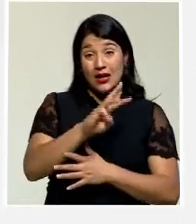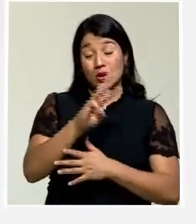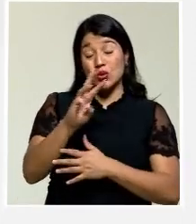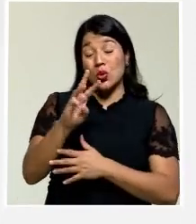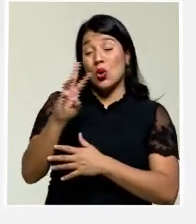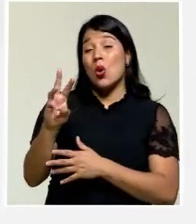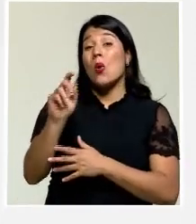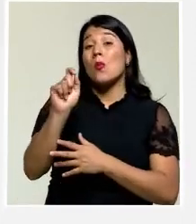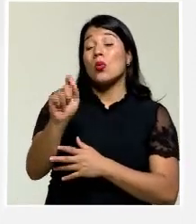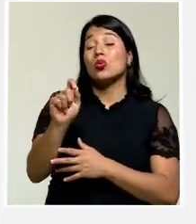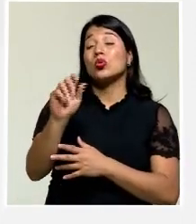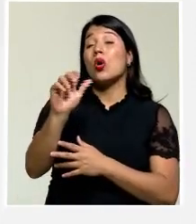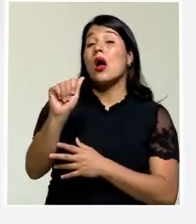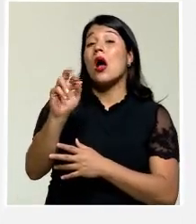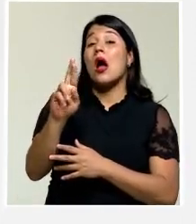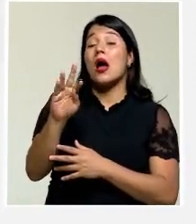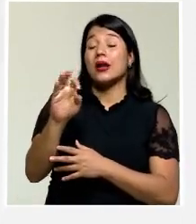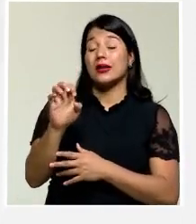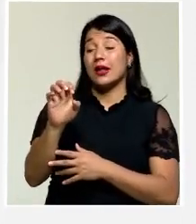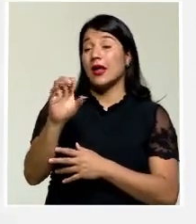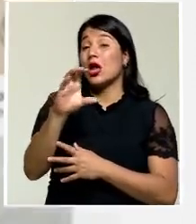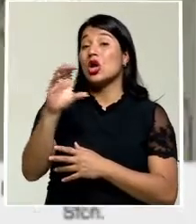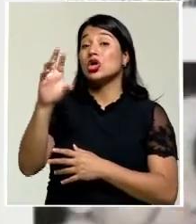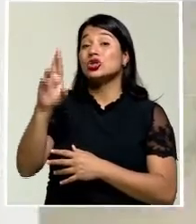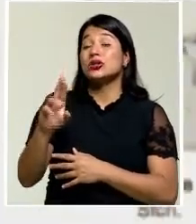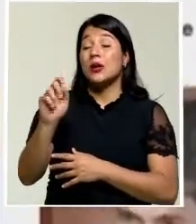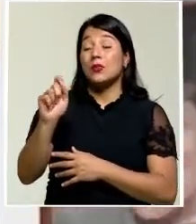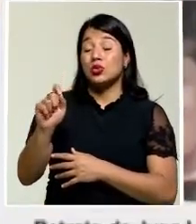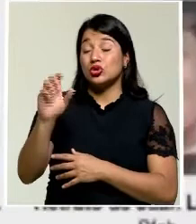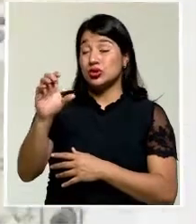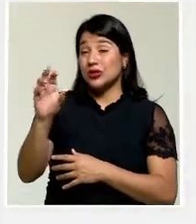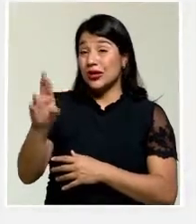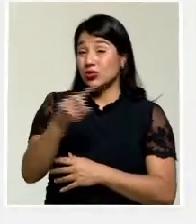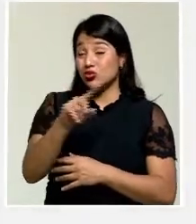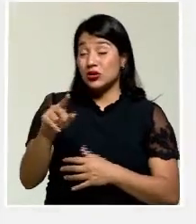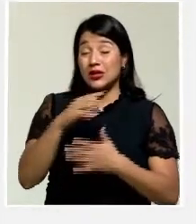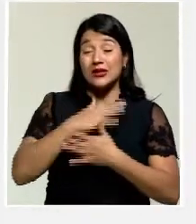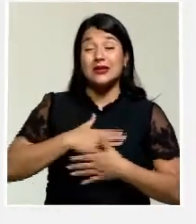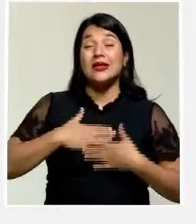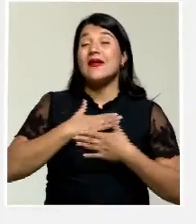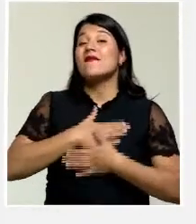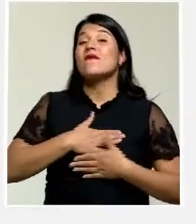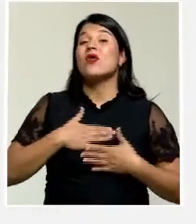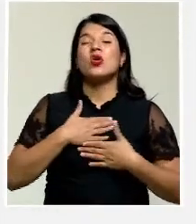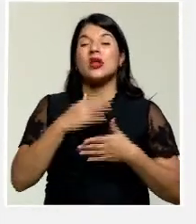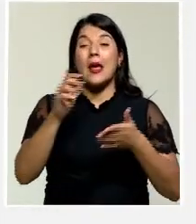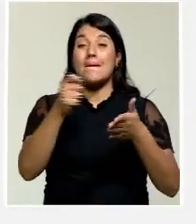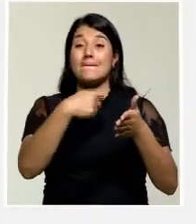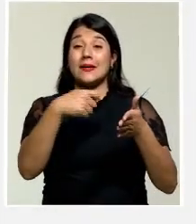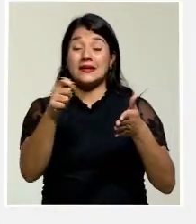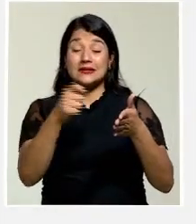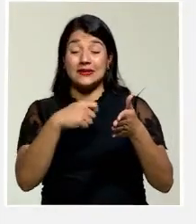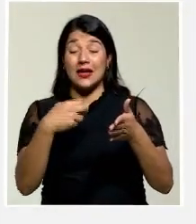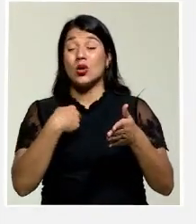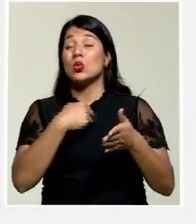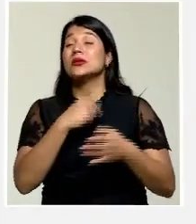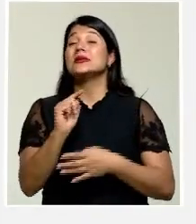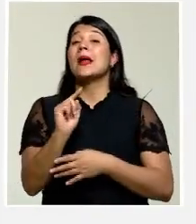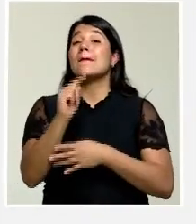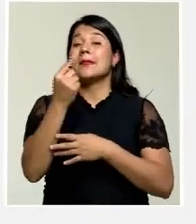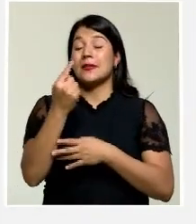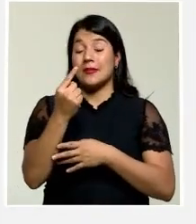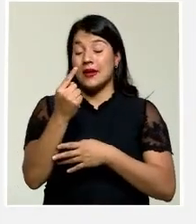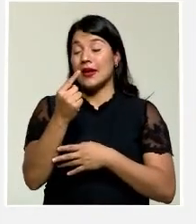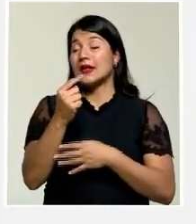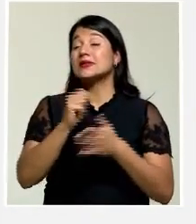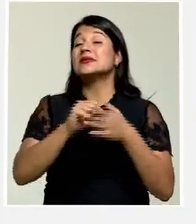.artecostarrica.cr y disfrute de Pincel, nuestra primera plataforma fácil